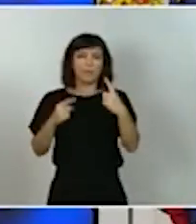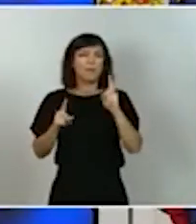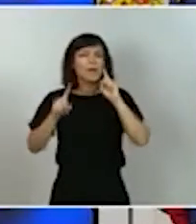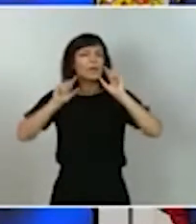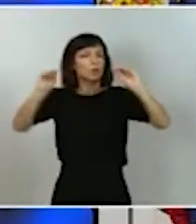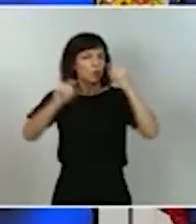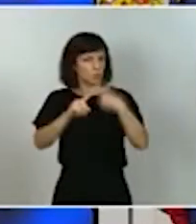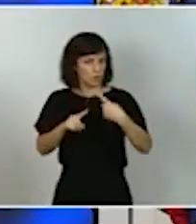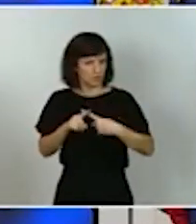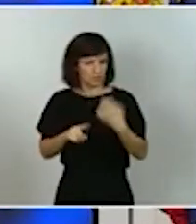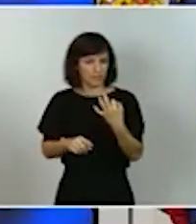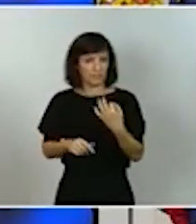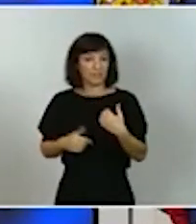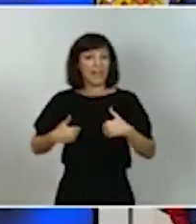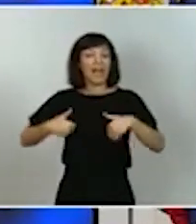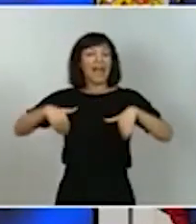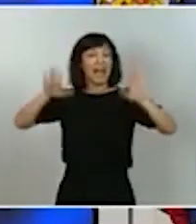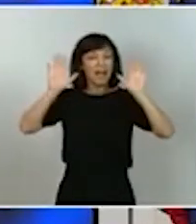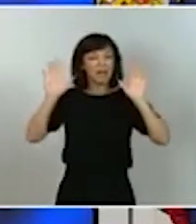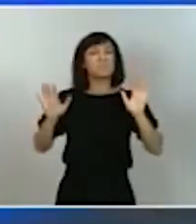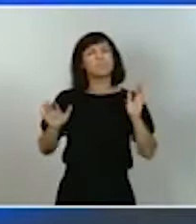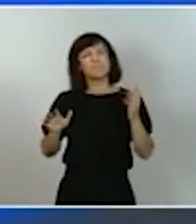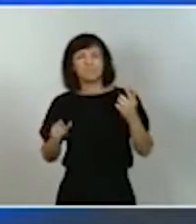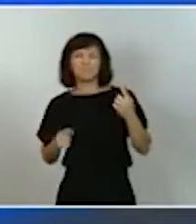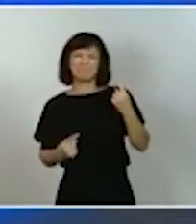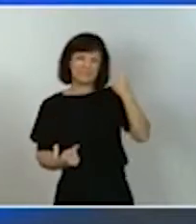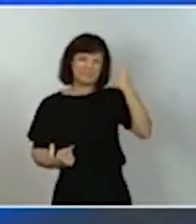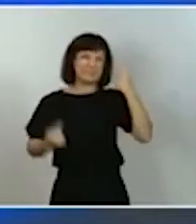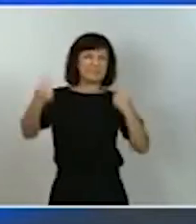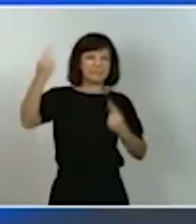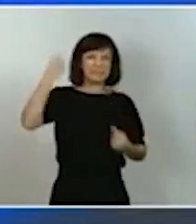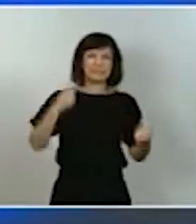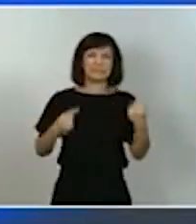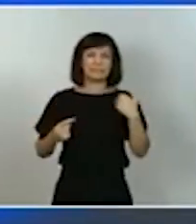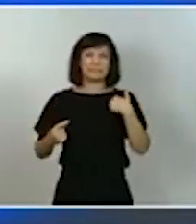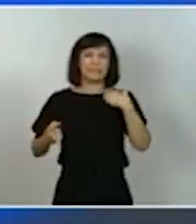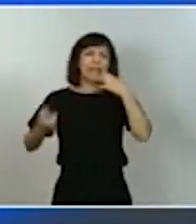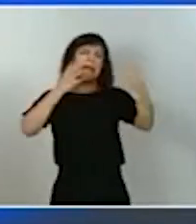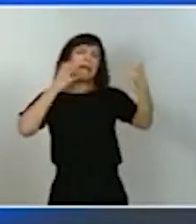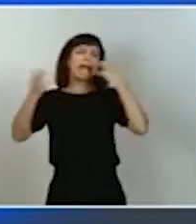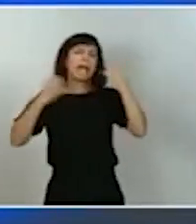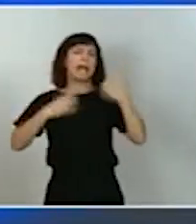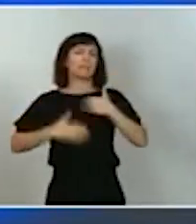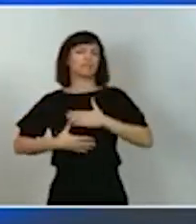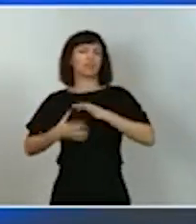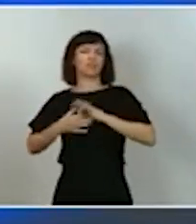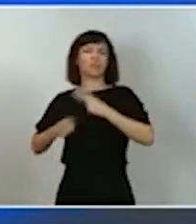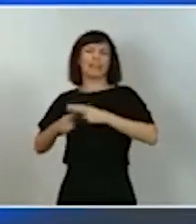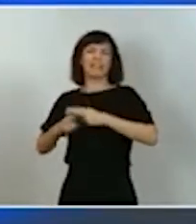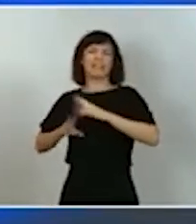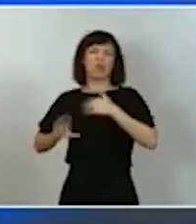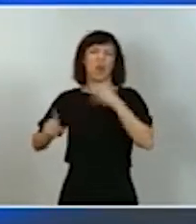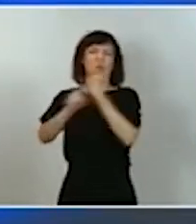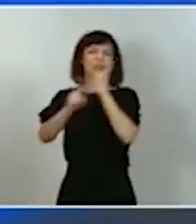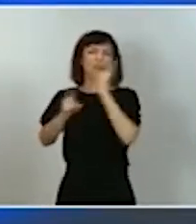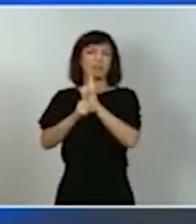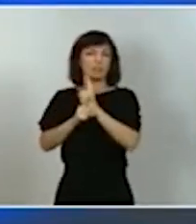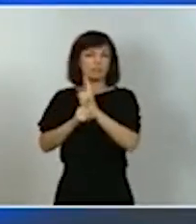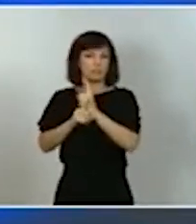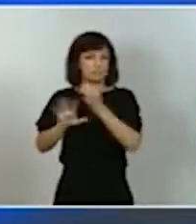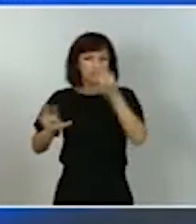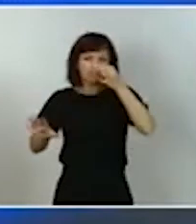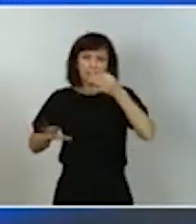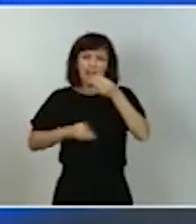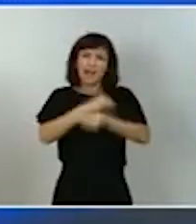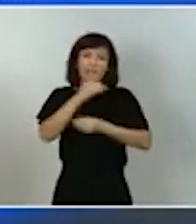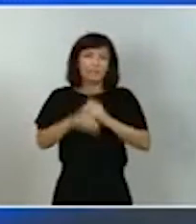griterío partidista que, en algunas ocasiones, trata de indicar lo contrario, todo esto lo estamos haciendo apoyándonos en buena medida